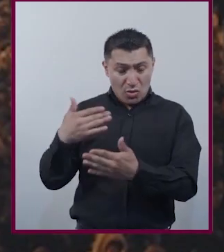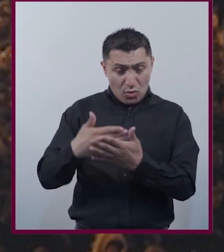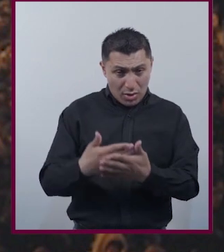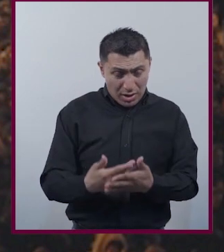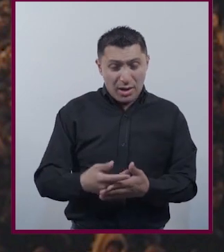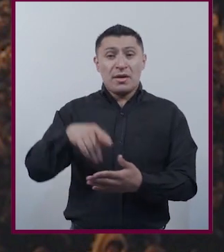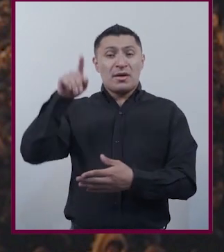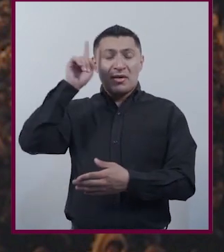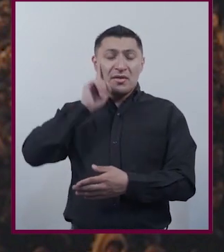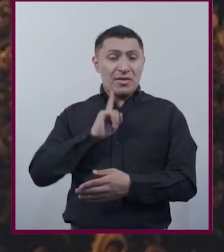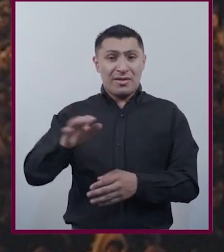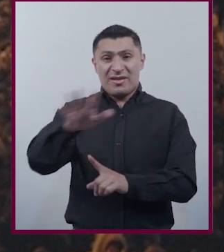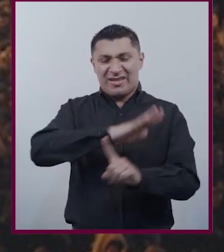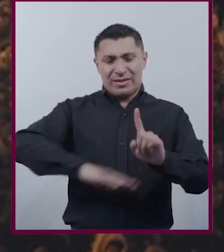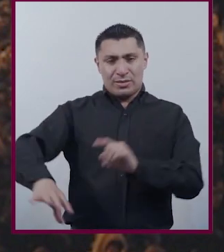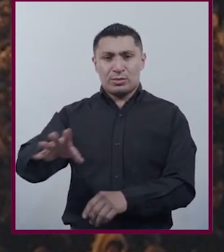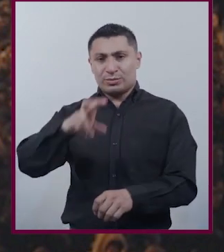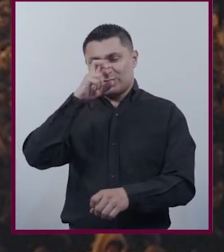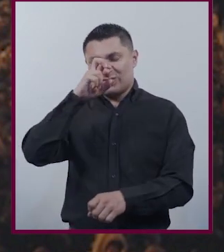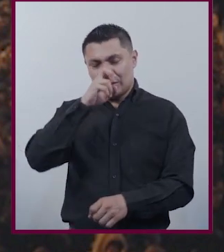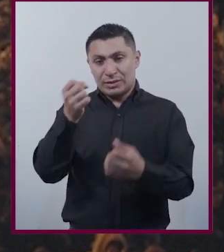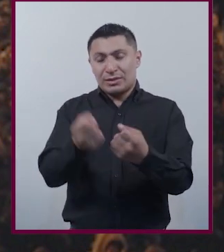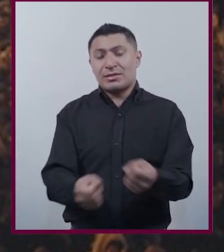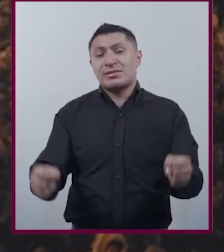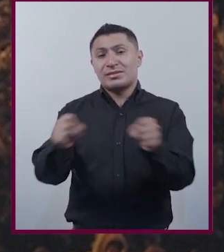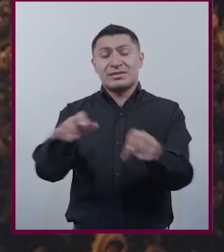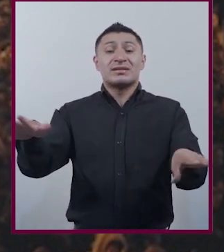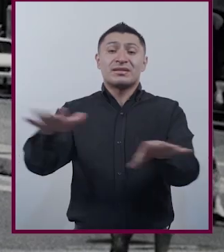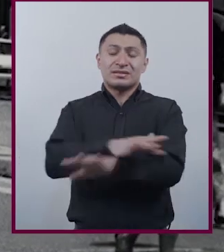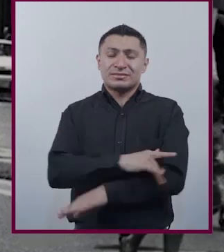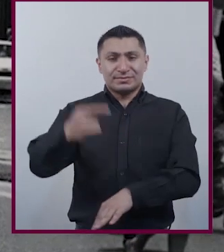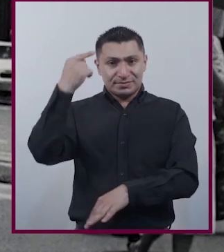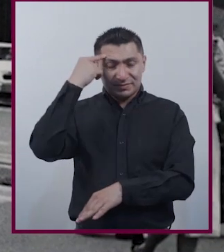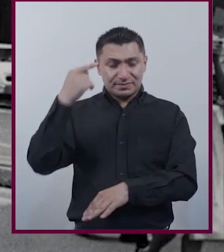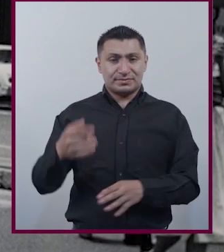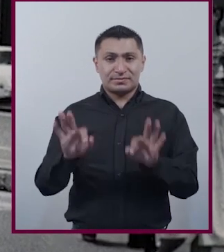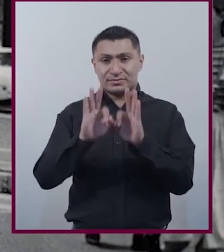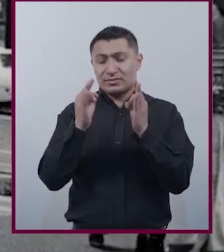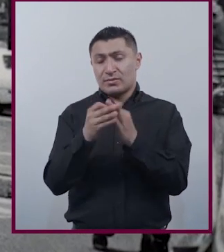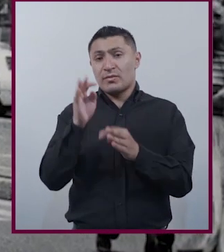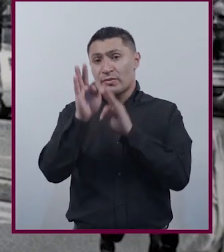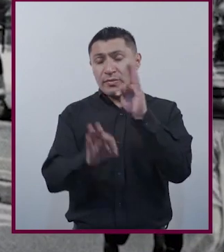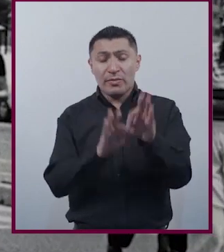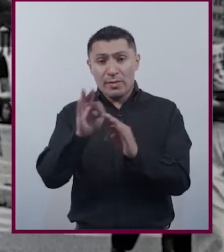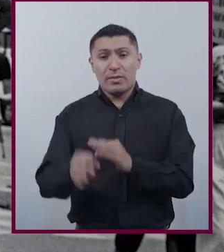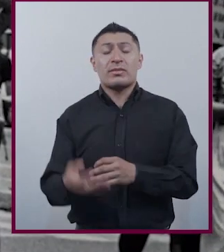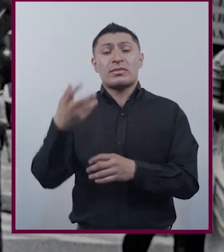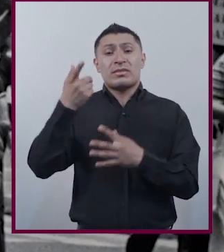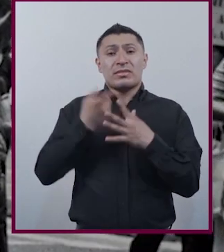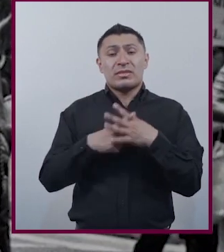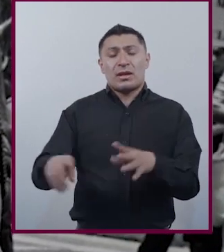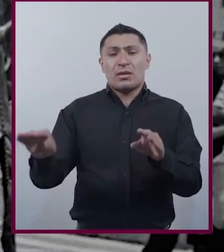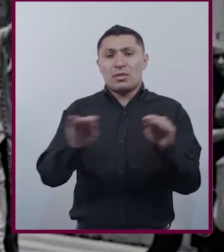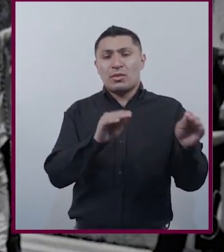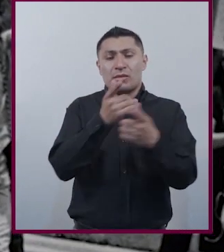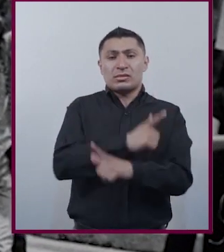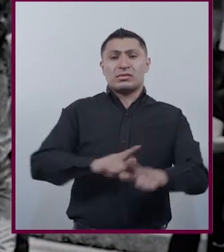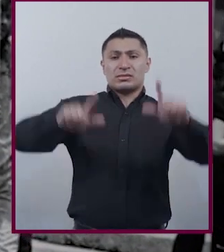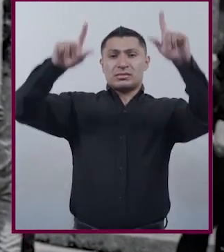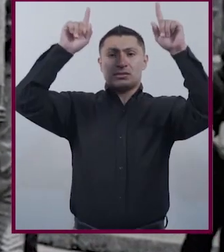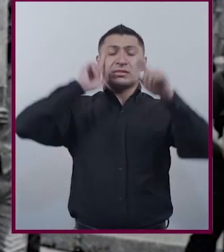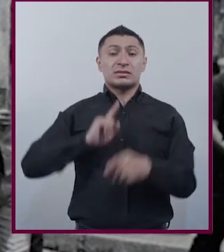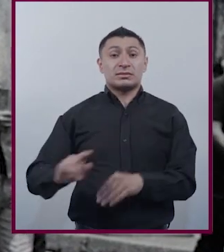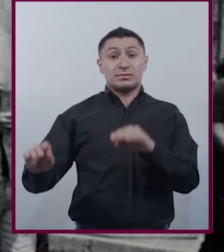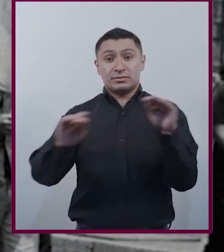por exigirle a la sociedad un cambio en su manera de pensar Esto daría pie al movimiento de liberación de la mujer